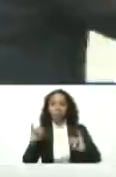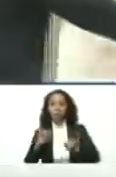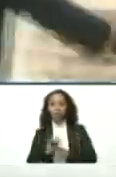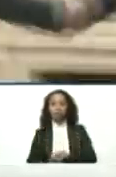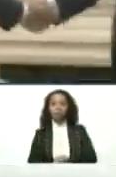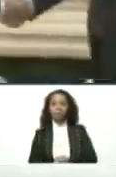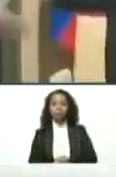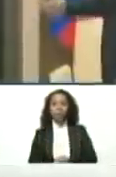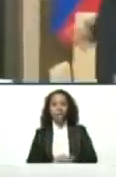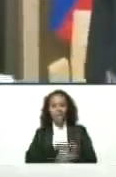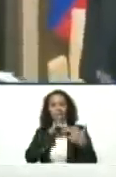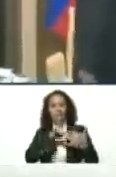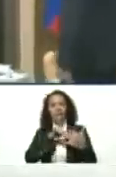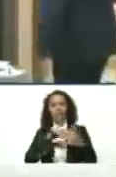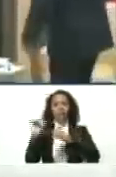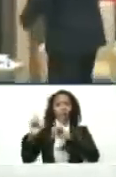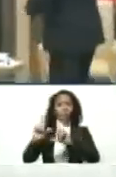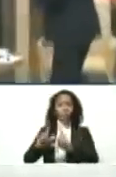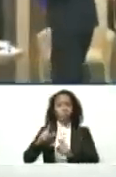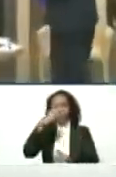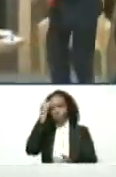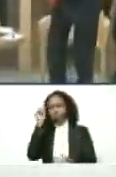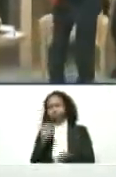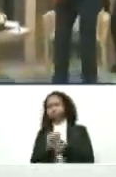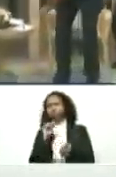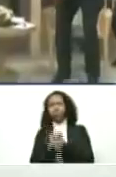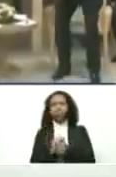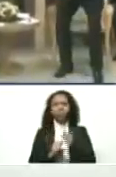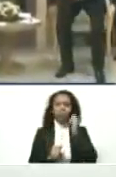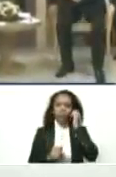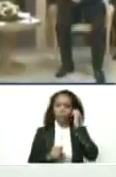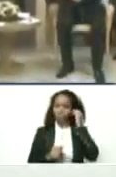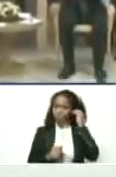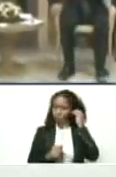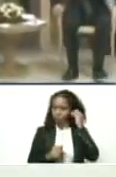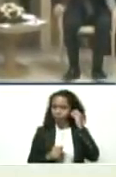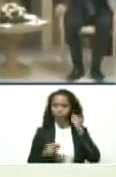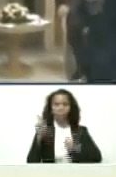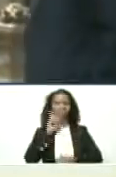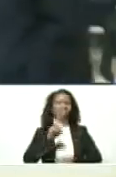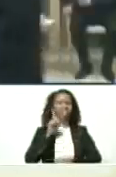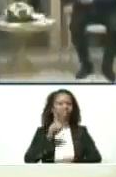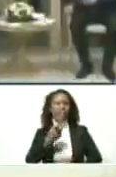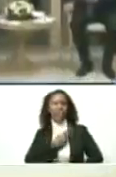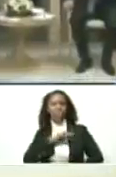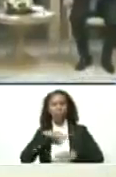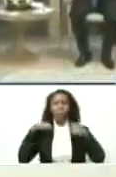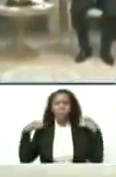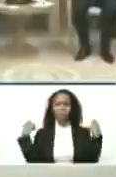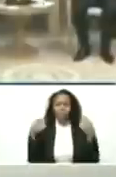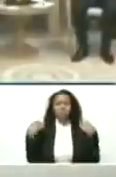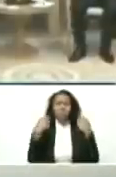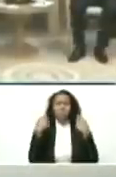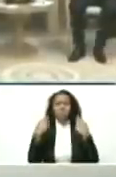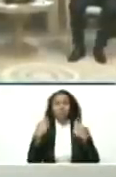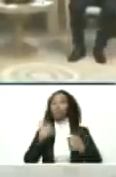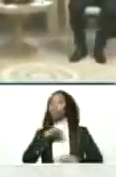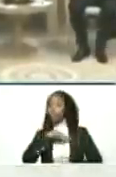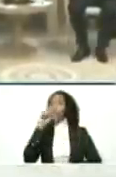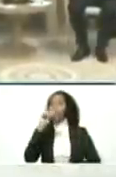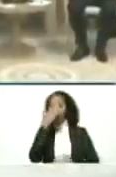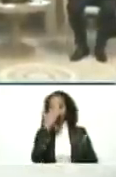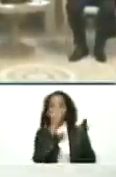Y la guerra mediática, brutal, de mentiras, campañas tendenciosas, nosotros también la